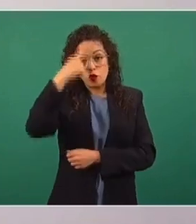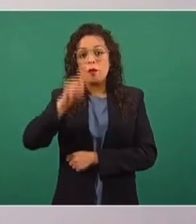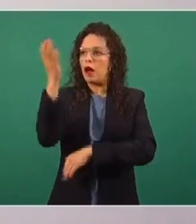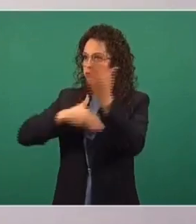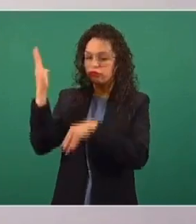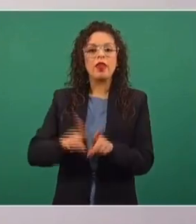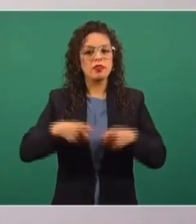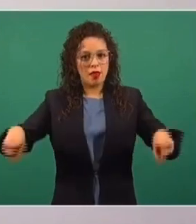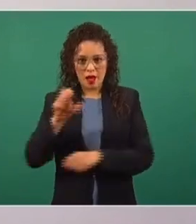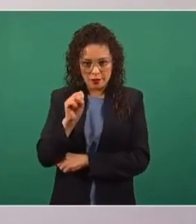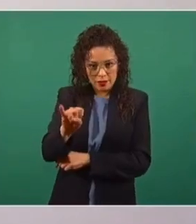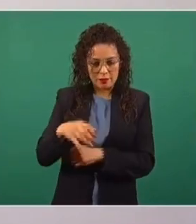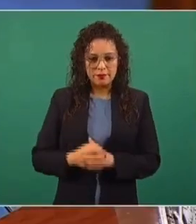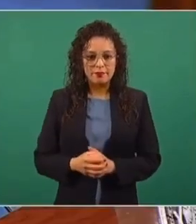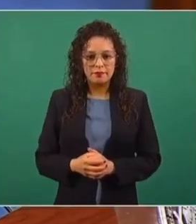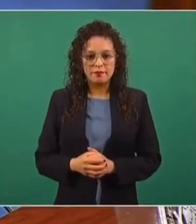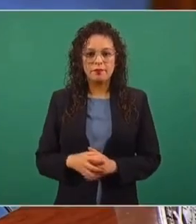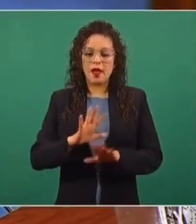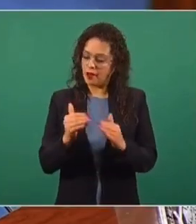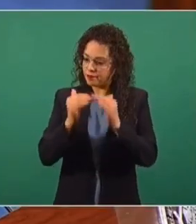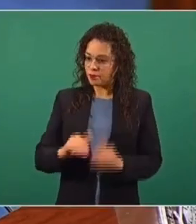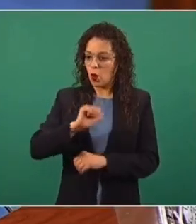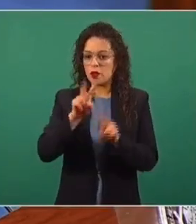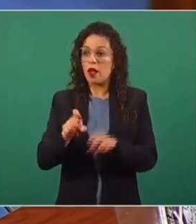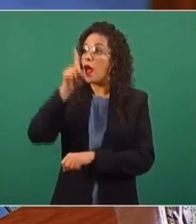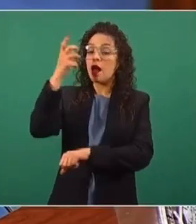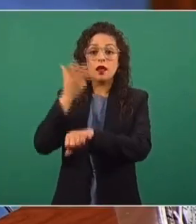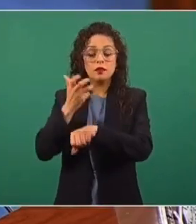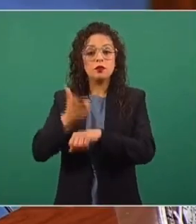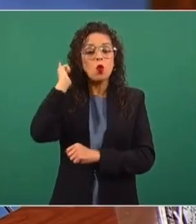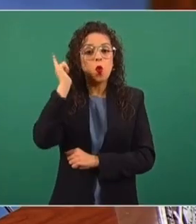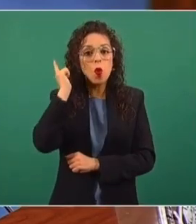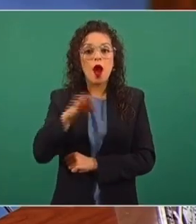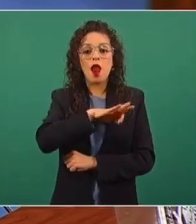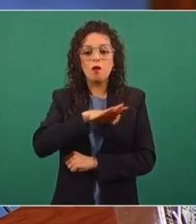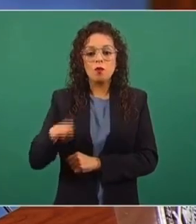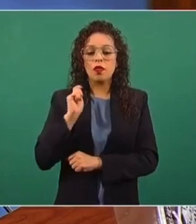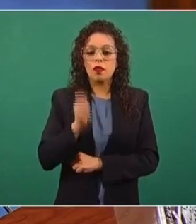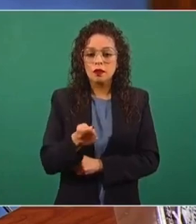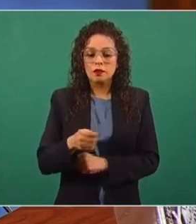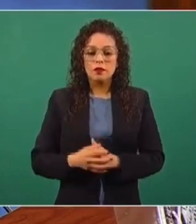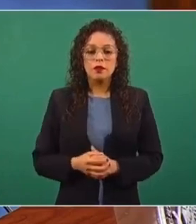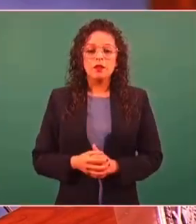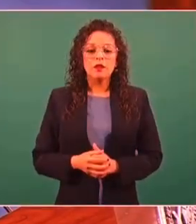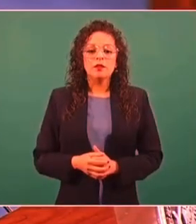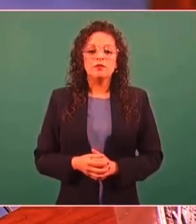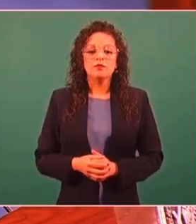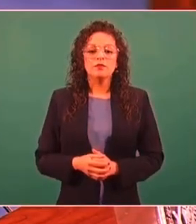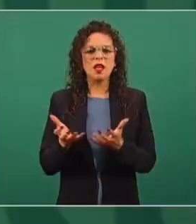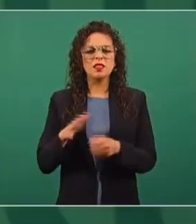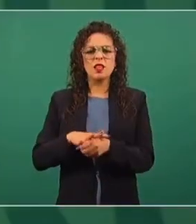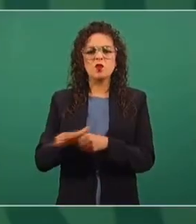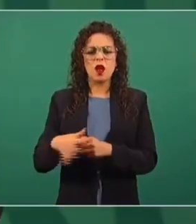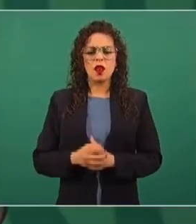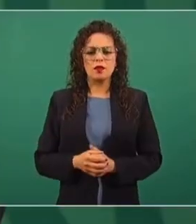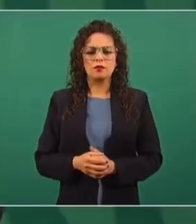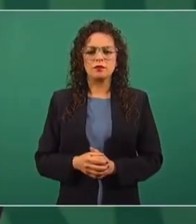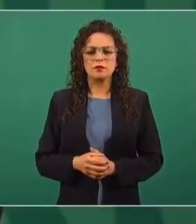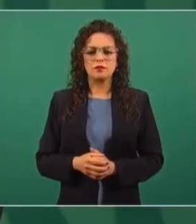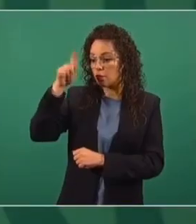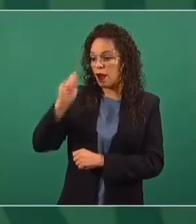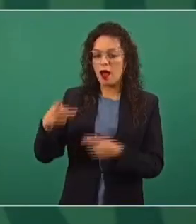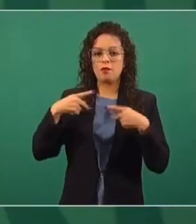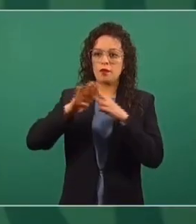es que se vaya resolviendo en Estados Unidos un canal de recepción de